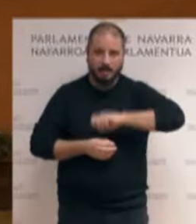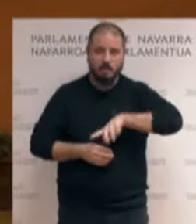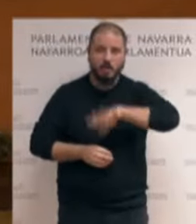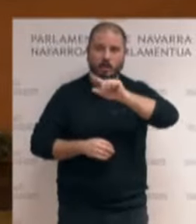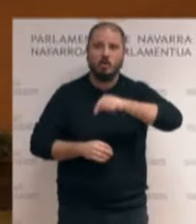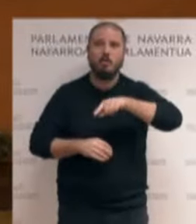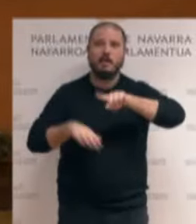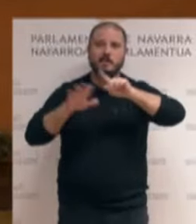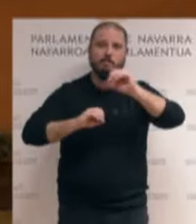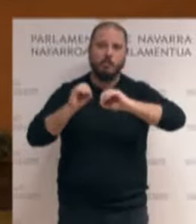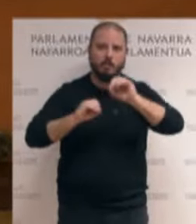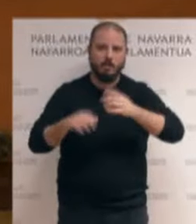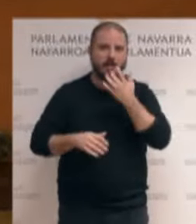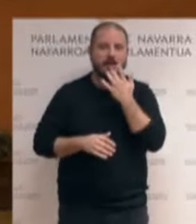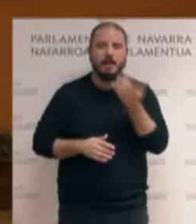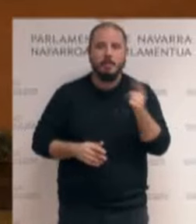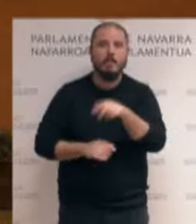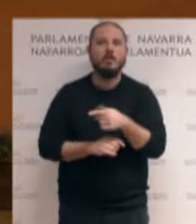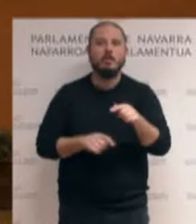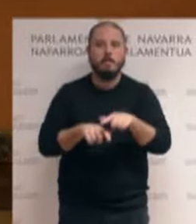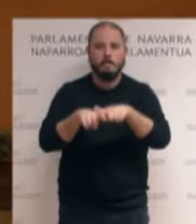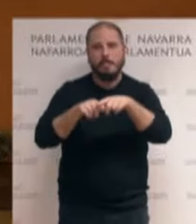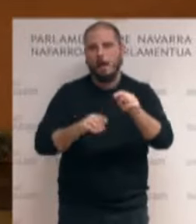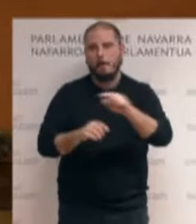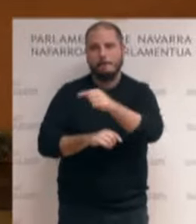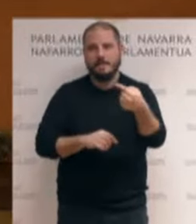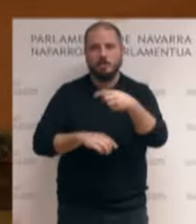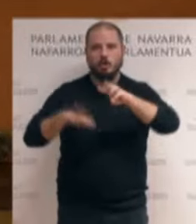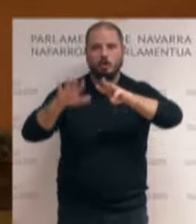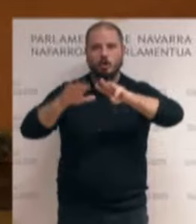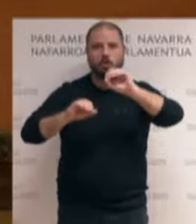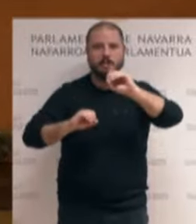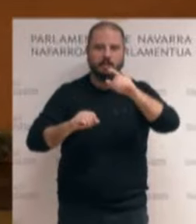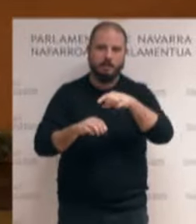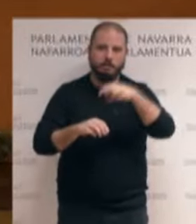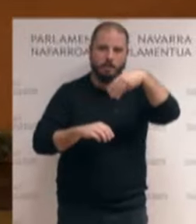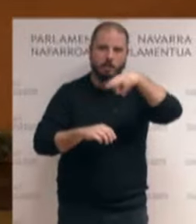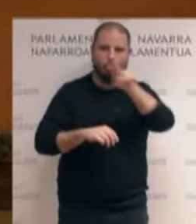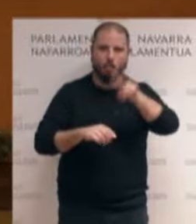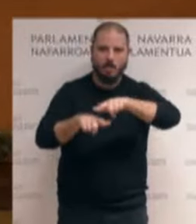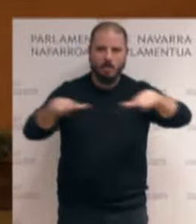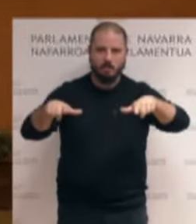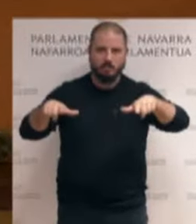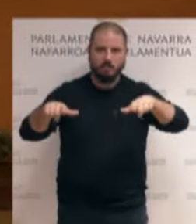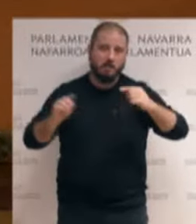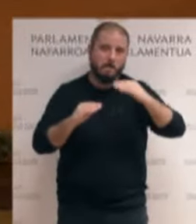Pongamos un piso de 80 metros cuadrados, que es una superficie menor a la media navarra.